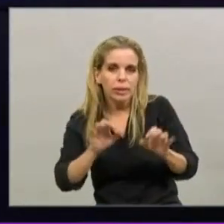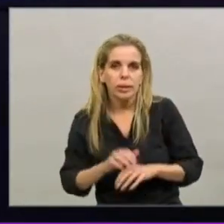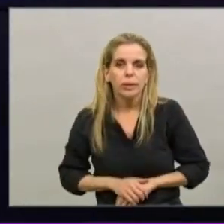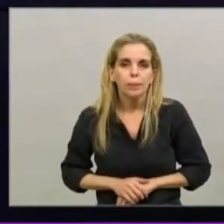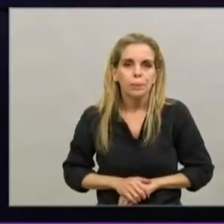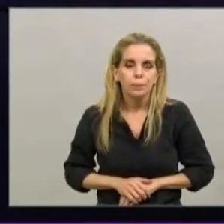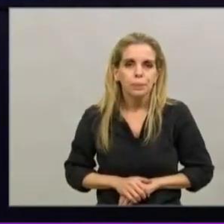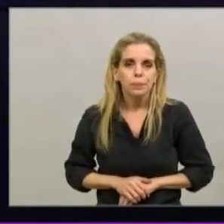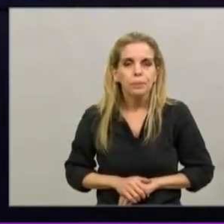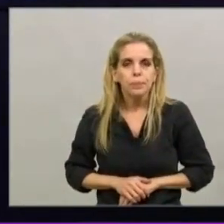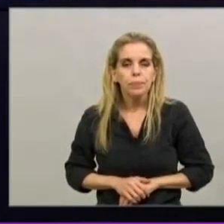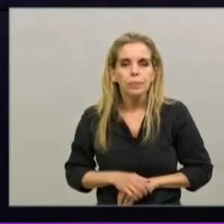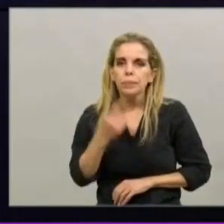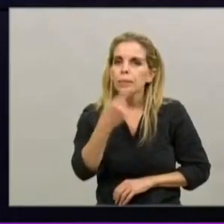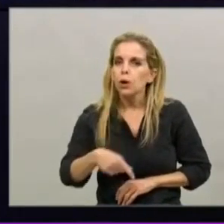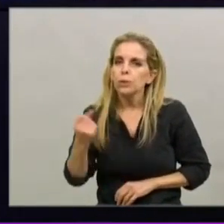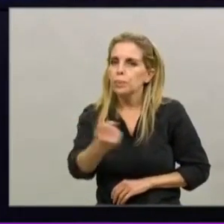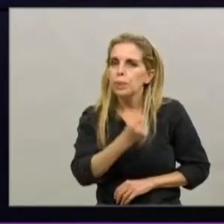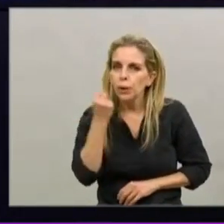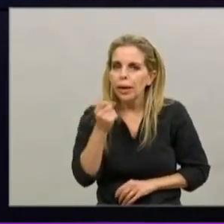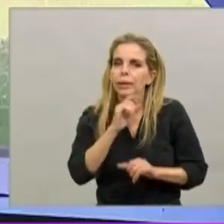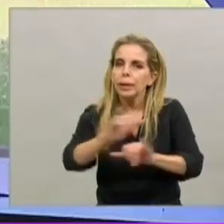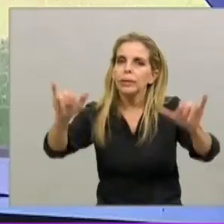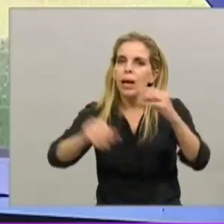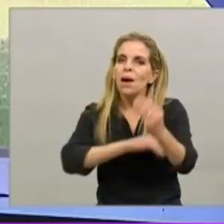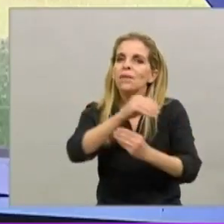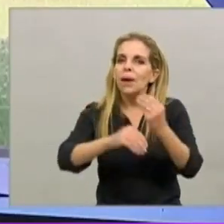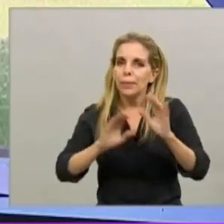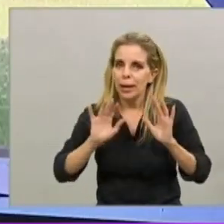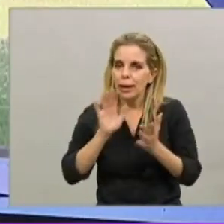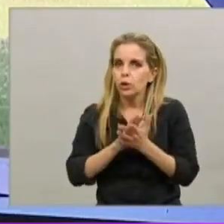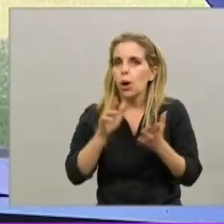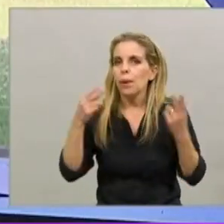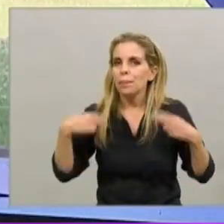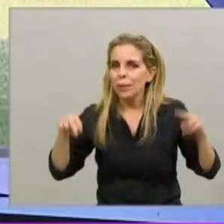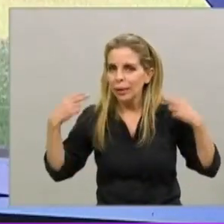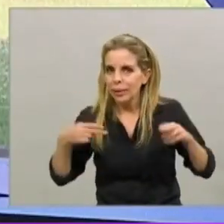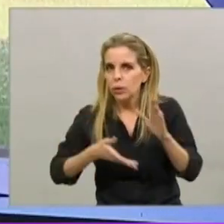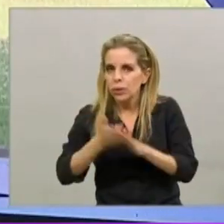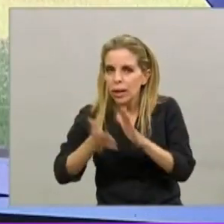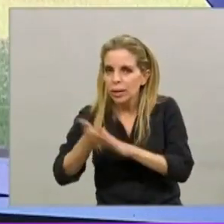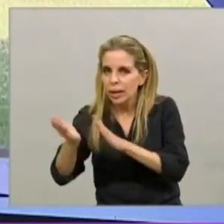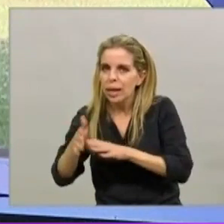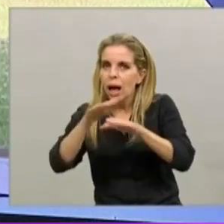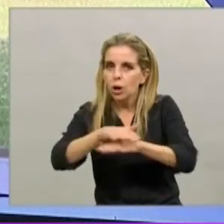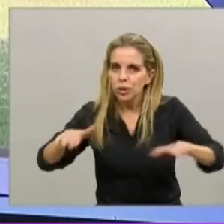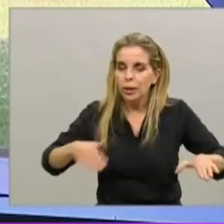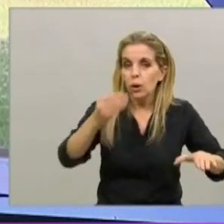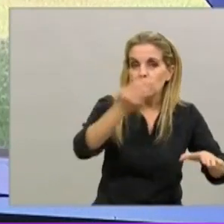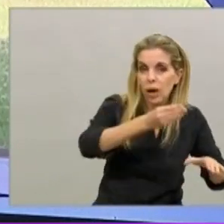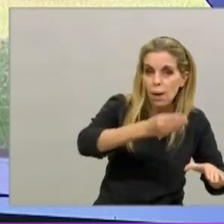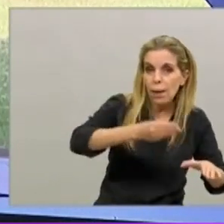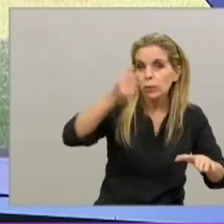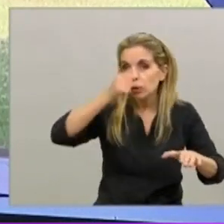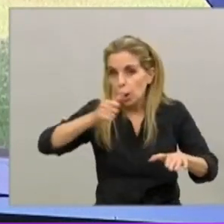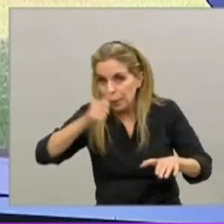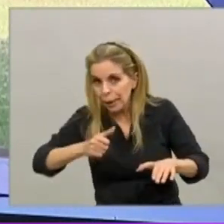Lo que sí quiero llevar tranquilidad a las familias es que vamos a mantener la salida de los chicos los fines de semana. Eso lo hablamos mucho con los expertos en